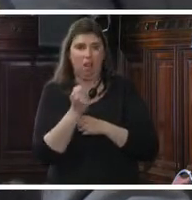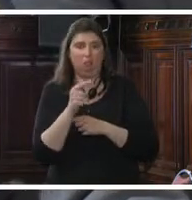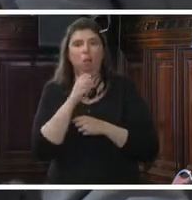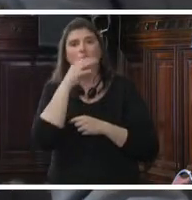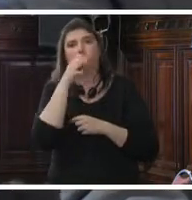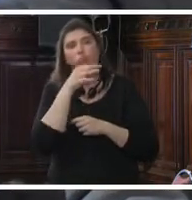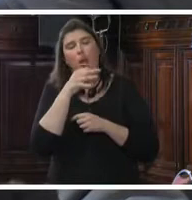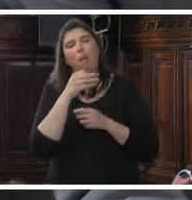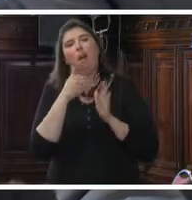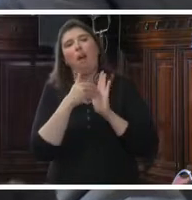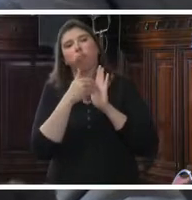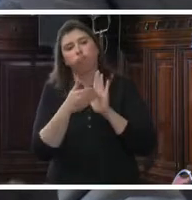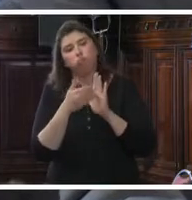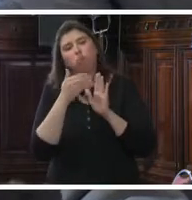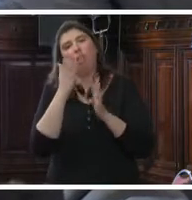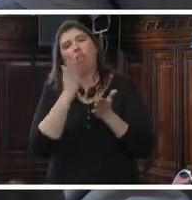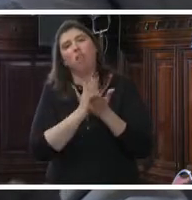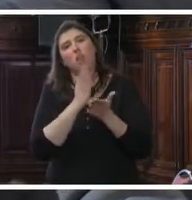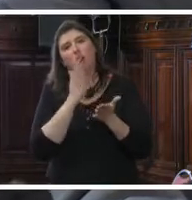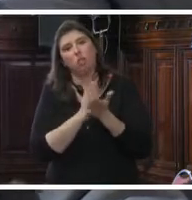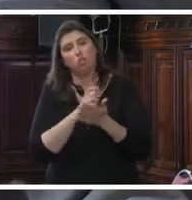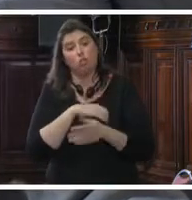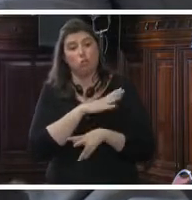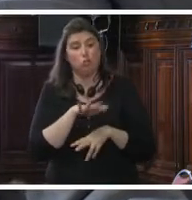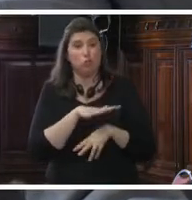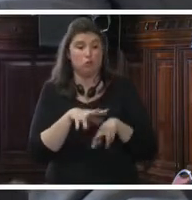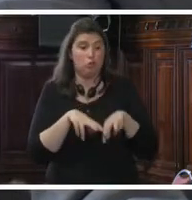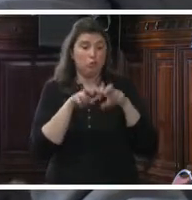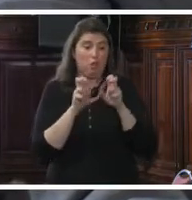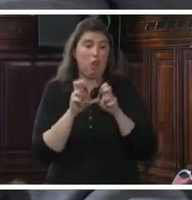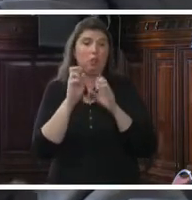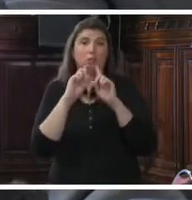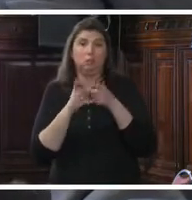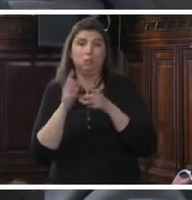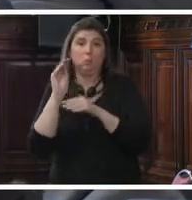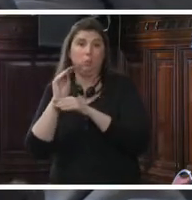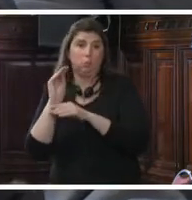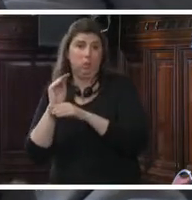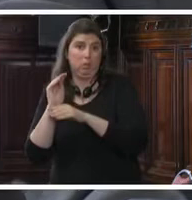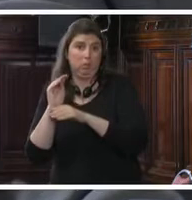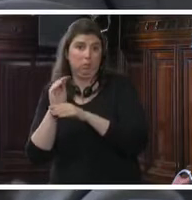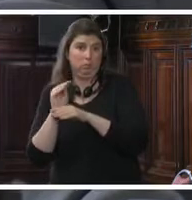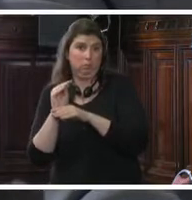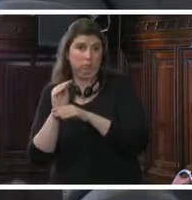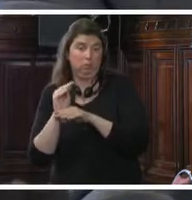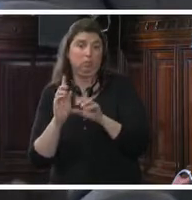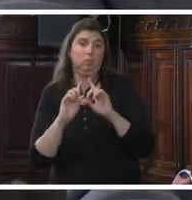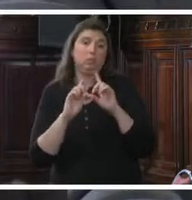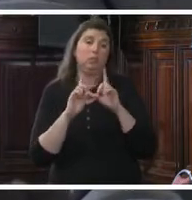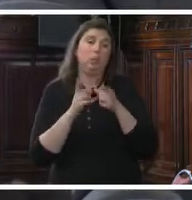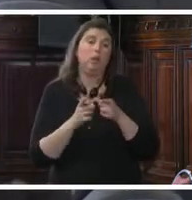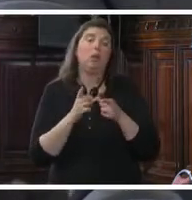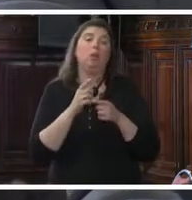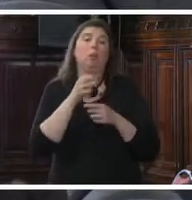garantizar derechos sociales y culturales y por supuesto la relatoría de los